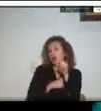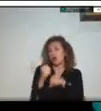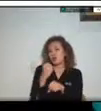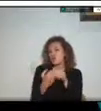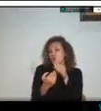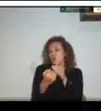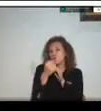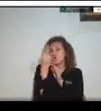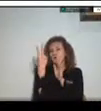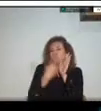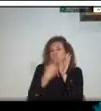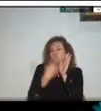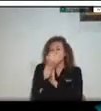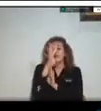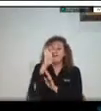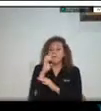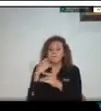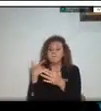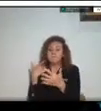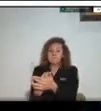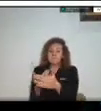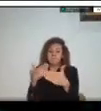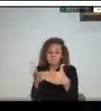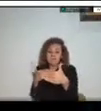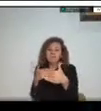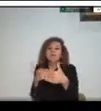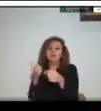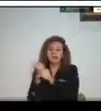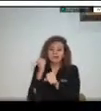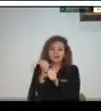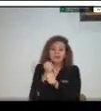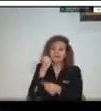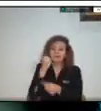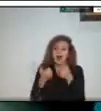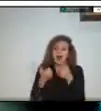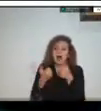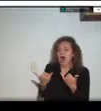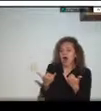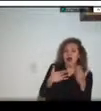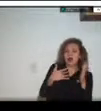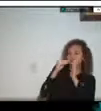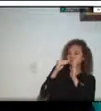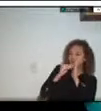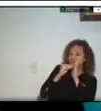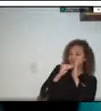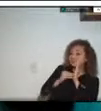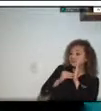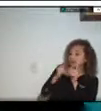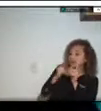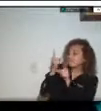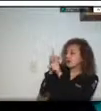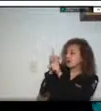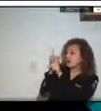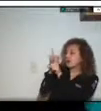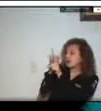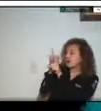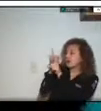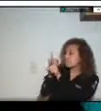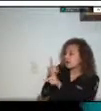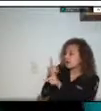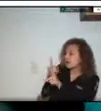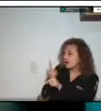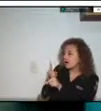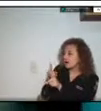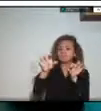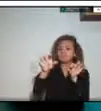tenido hasta ahora ha sido tratar de validar la información con los nuevos puntos también para establecer esas recurrencias